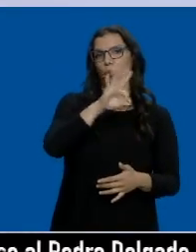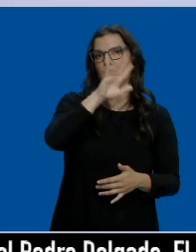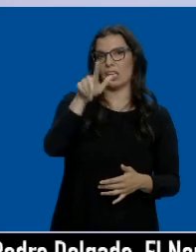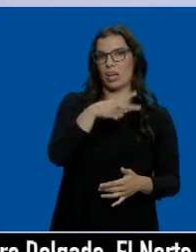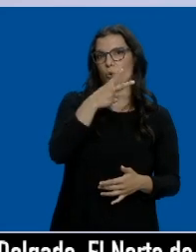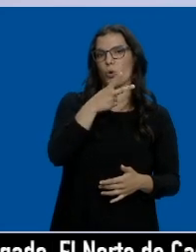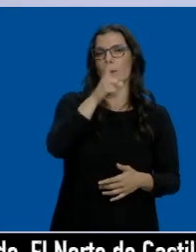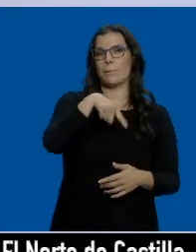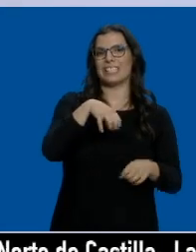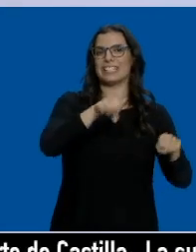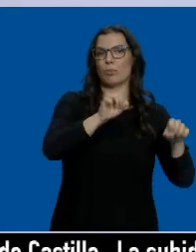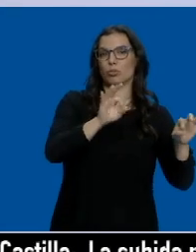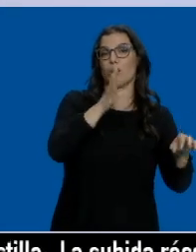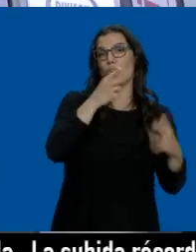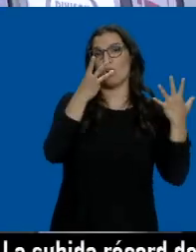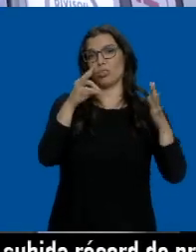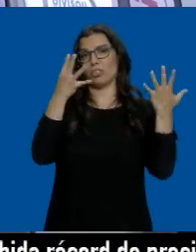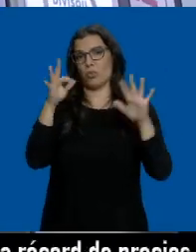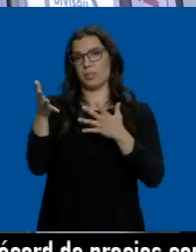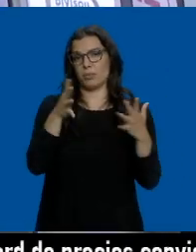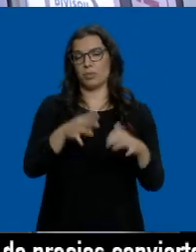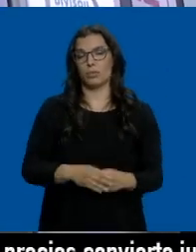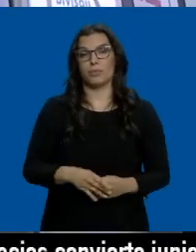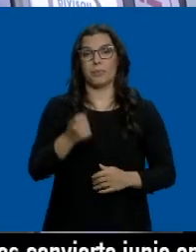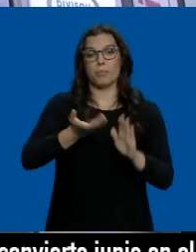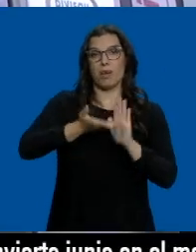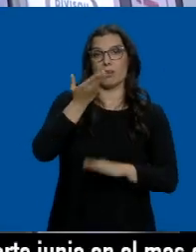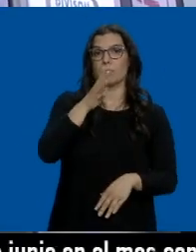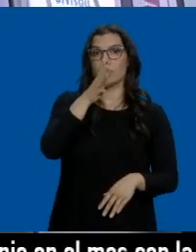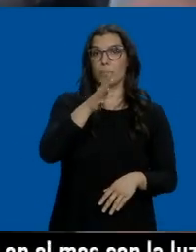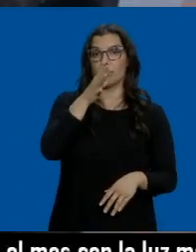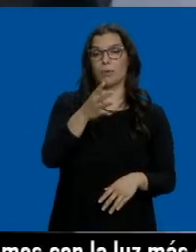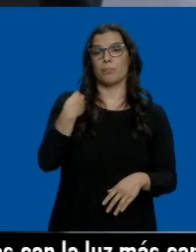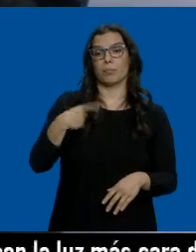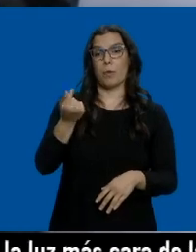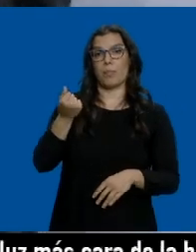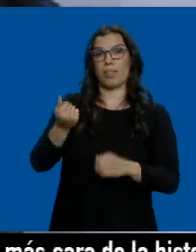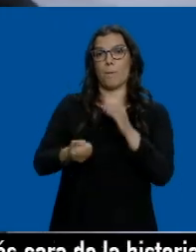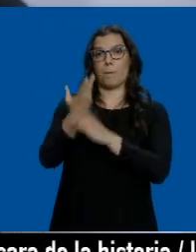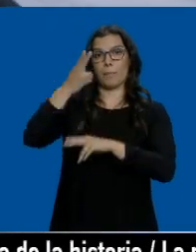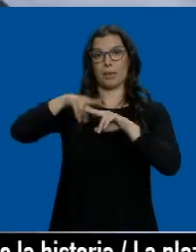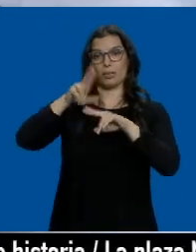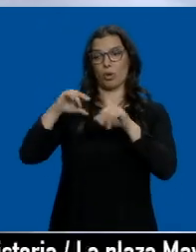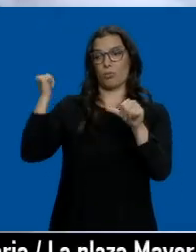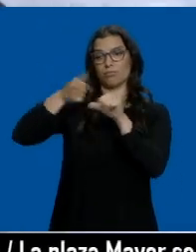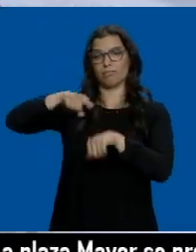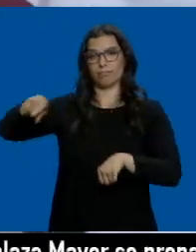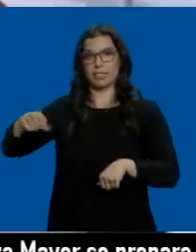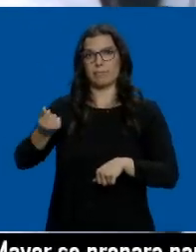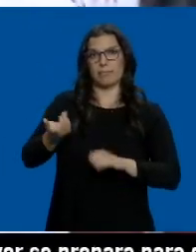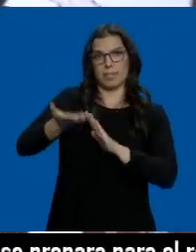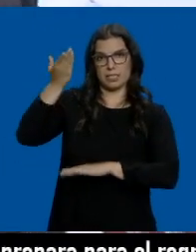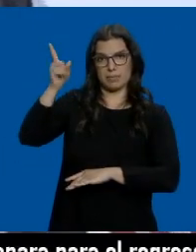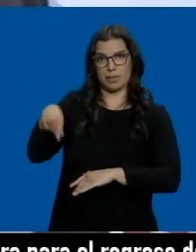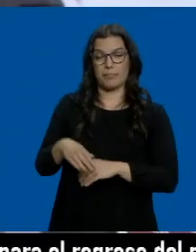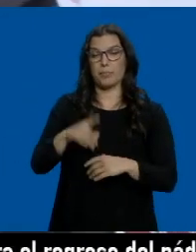mes en la moto, pues ahora 80 o 90, más o menos. Una subida que se debe a la recuperación en el precio del petróleo en los últimos meses. En un año aproximadamente